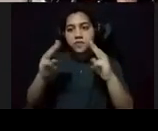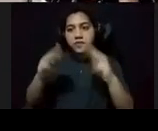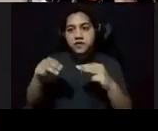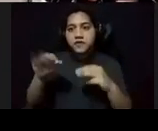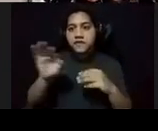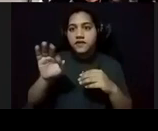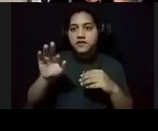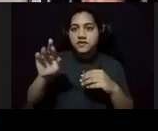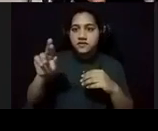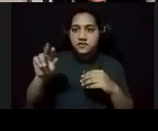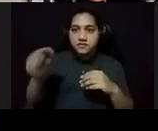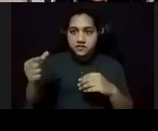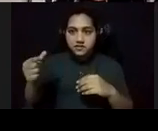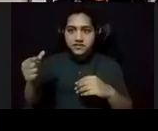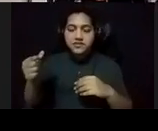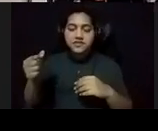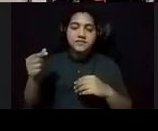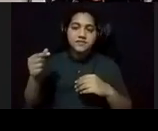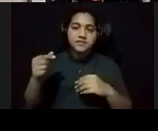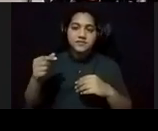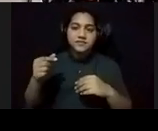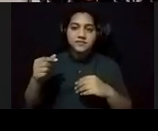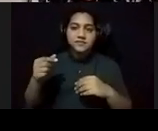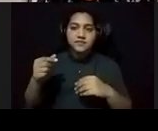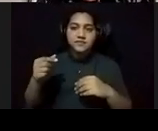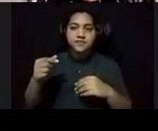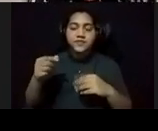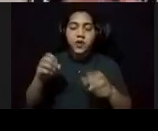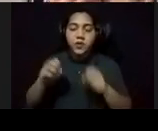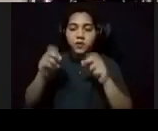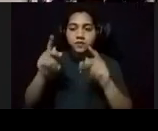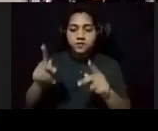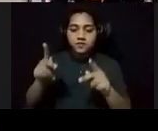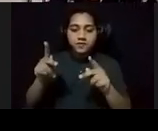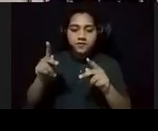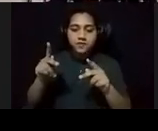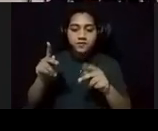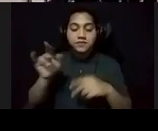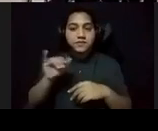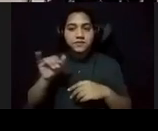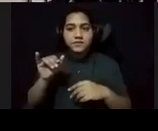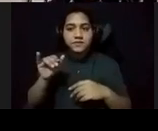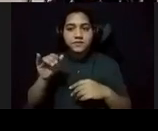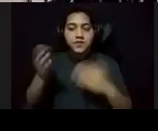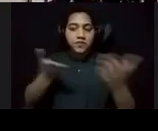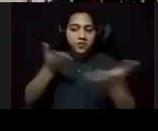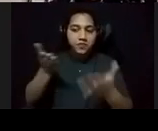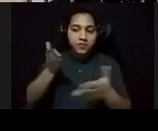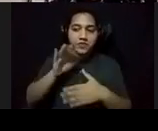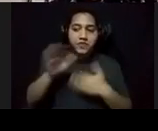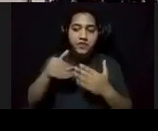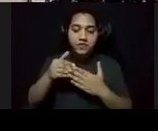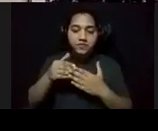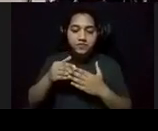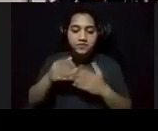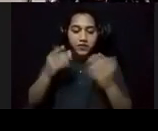de Gautier por esta gran oportunidad. Y también bienvenidos a todos los que estamos en